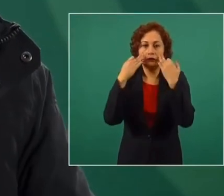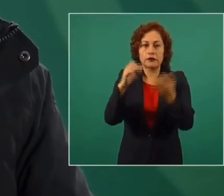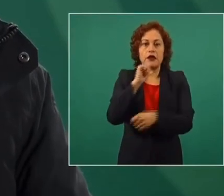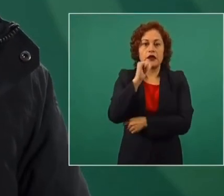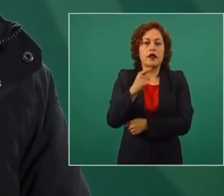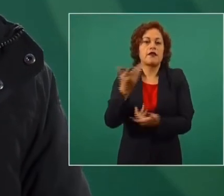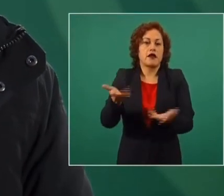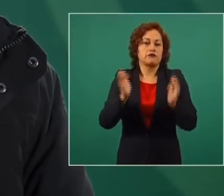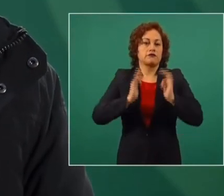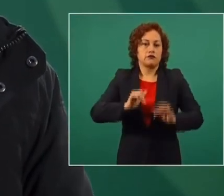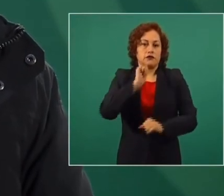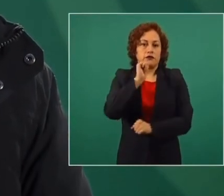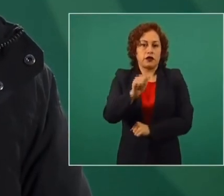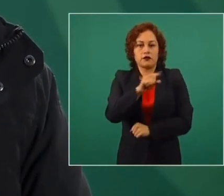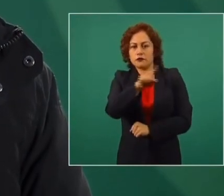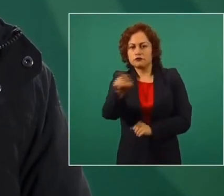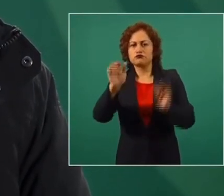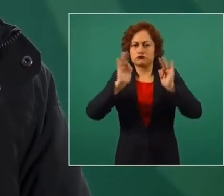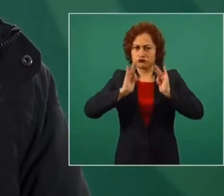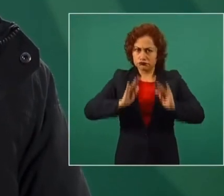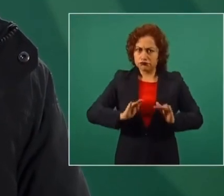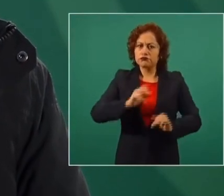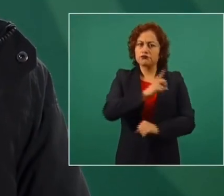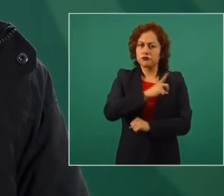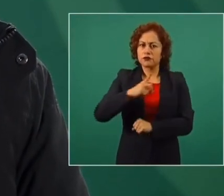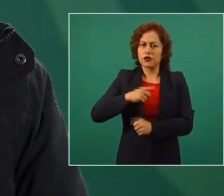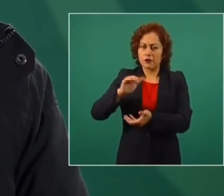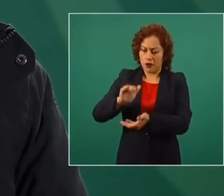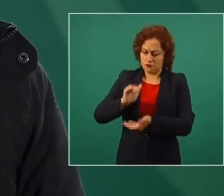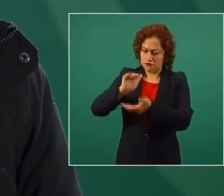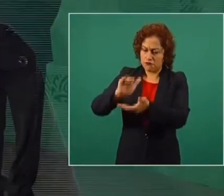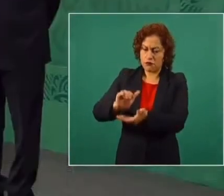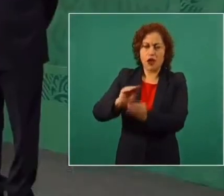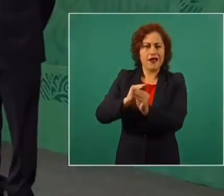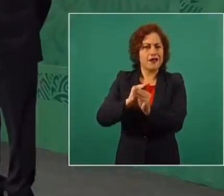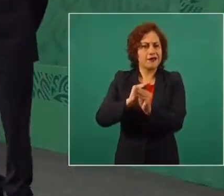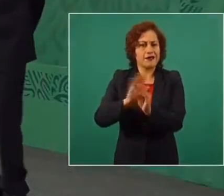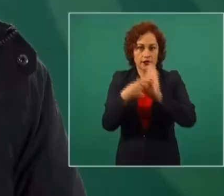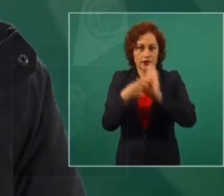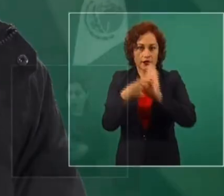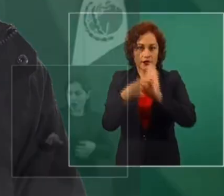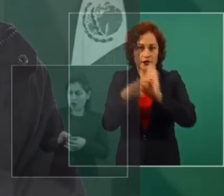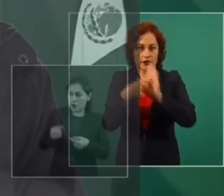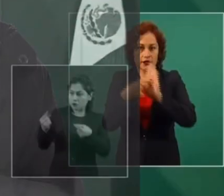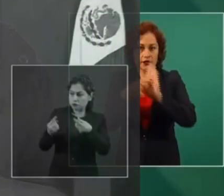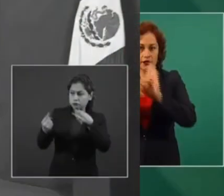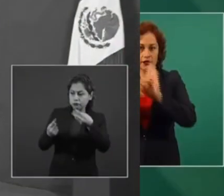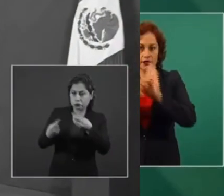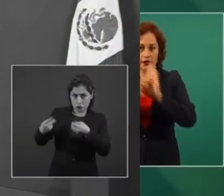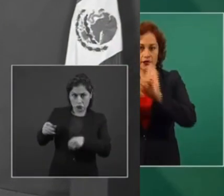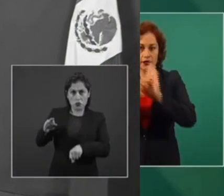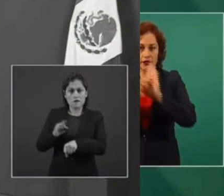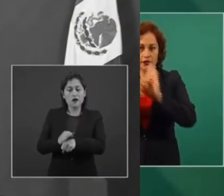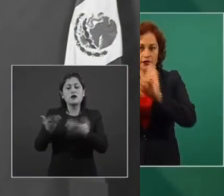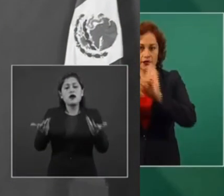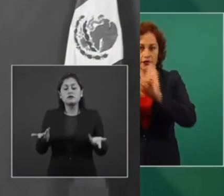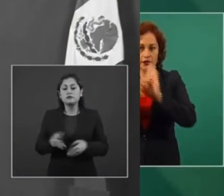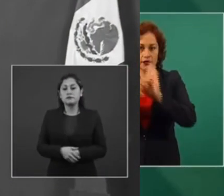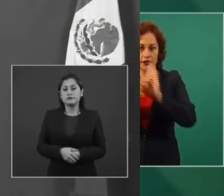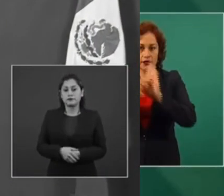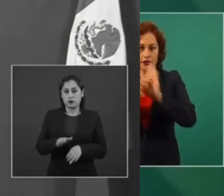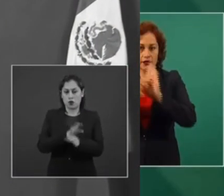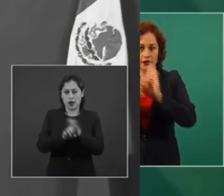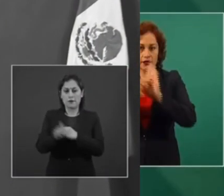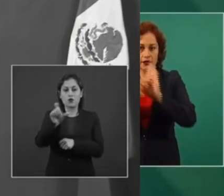visión clarísima de las pruebas y de los elementos que hay al respecto. Entonces, cuando se presente una denuncia